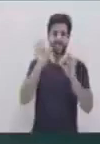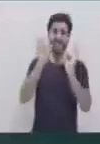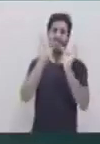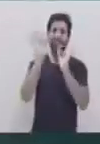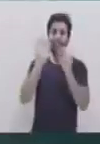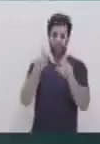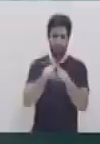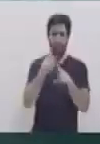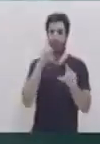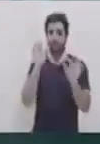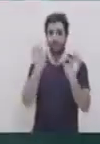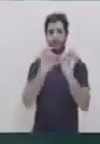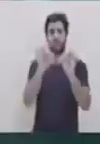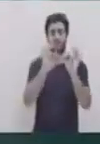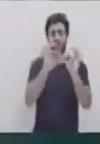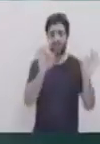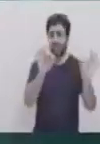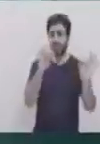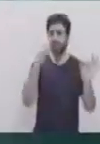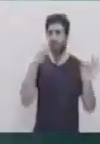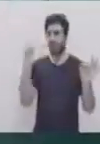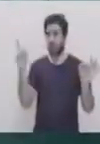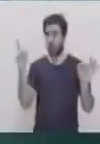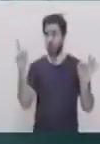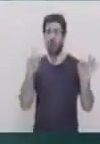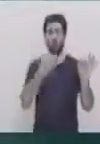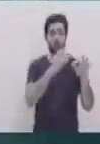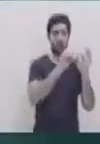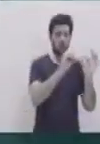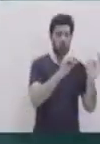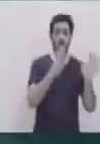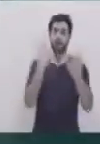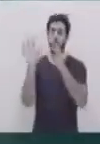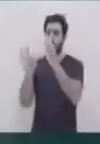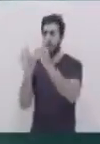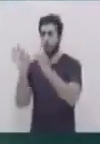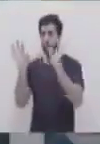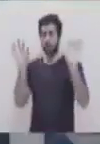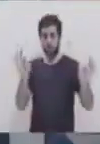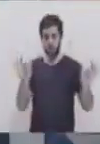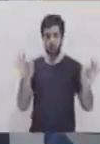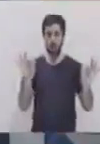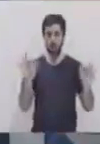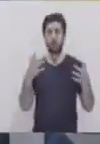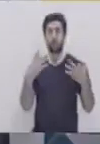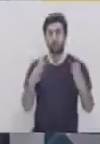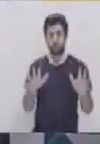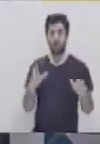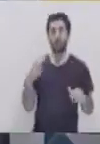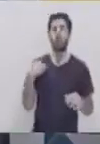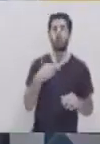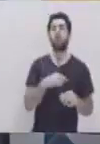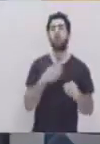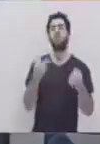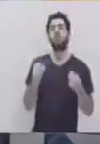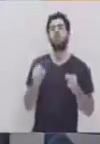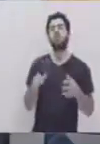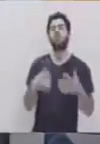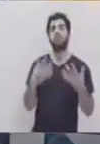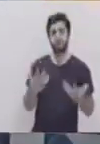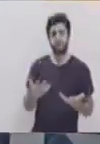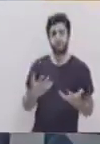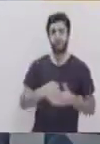extremos del hilo los vamos a amarrar, a sujetar a nuestras tachelitas. Y vamos a colocar nosotros en